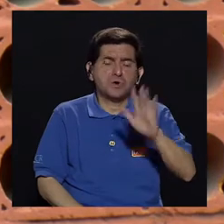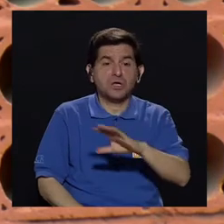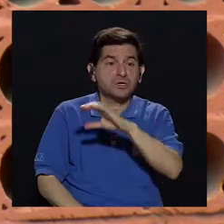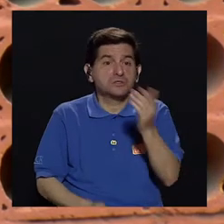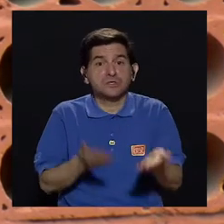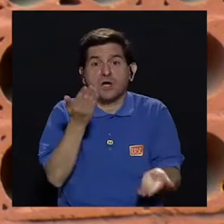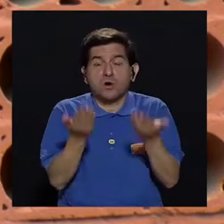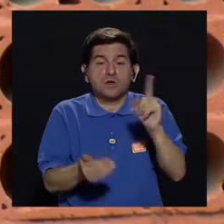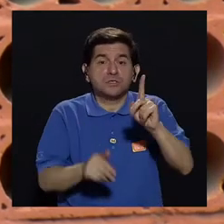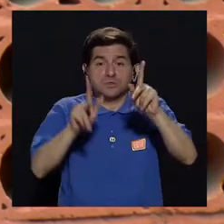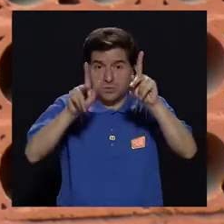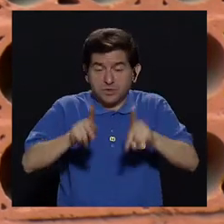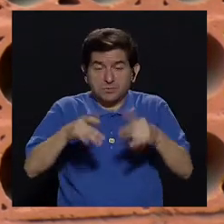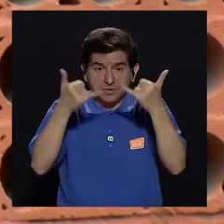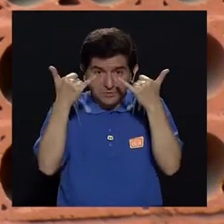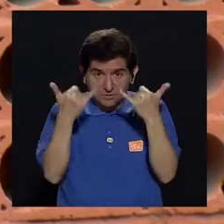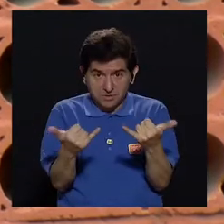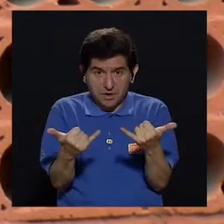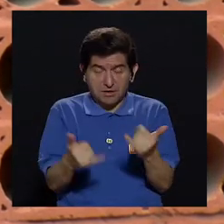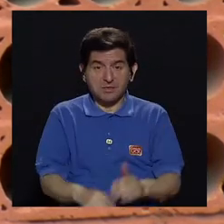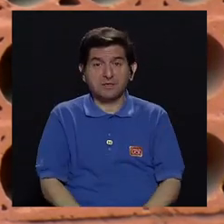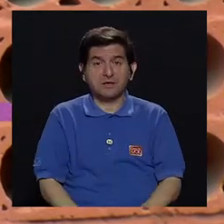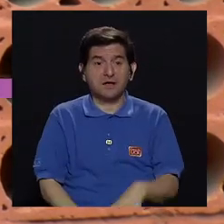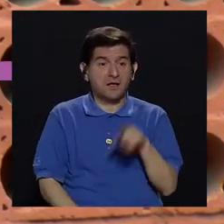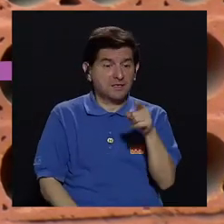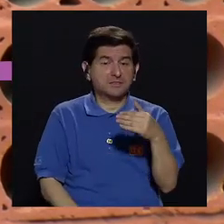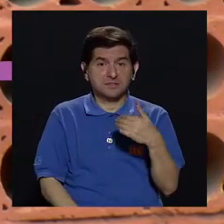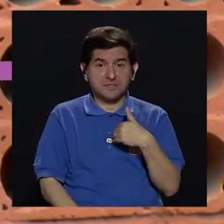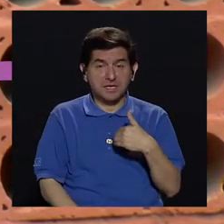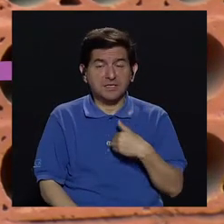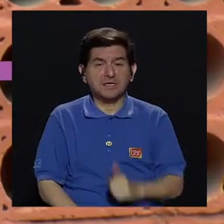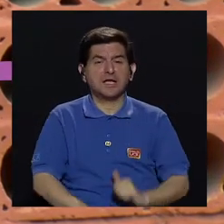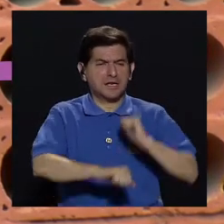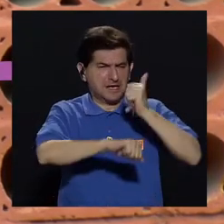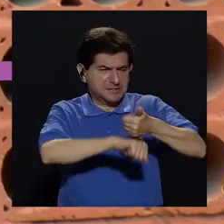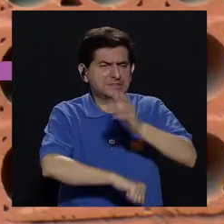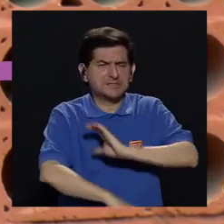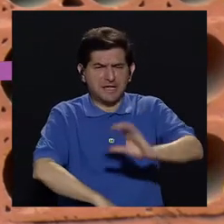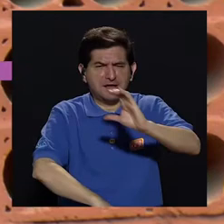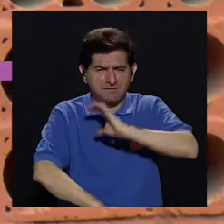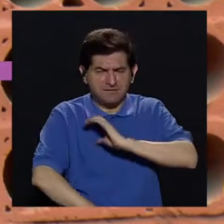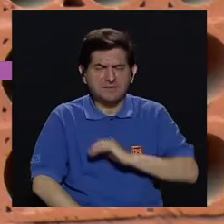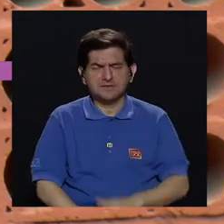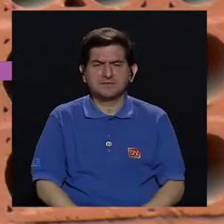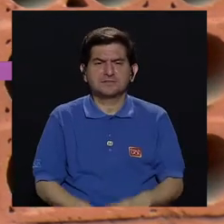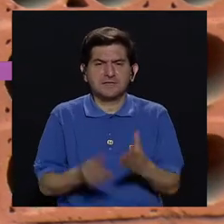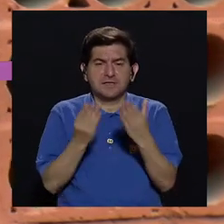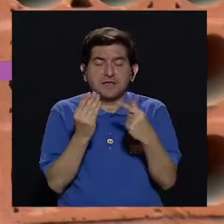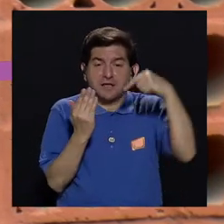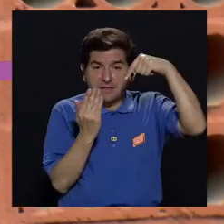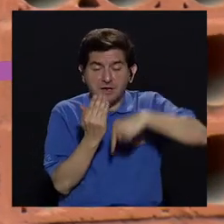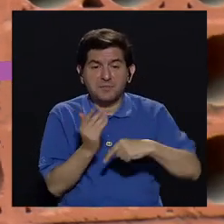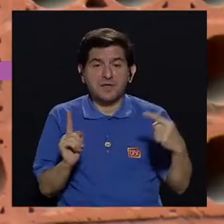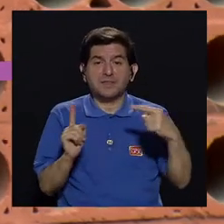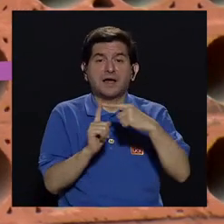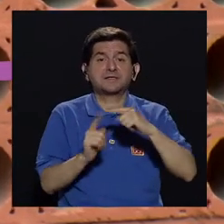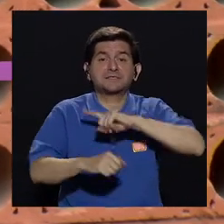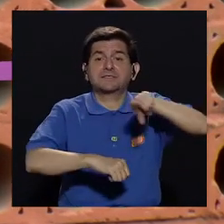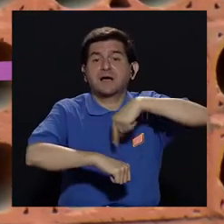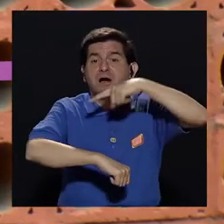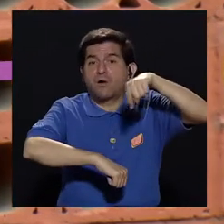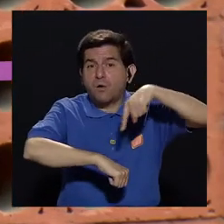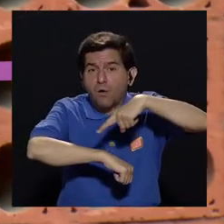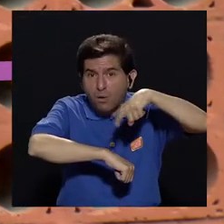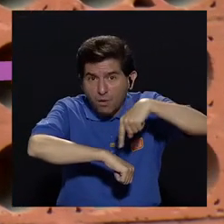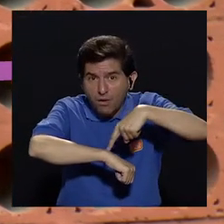10, 15 minutos, o puede ser que una persona ya que tenga muy definidas las características del ataque te pueda